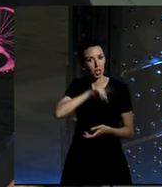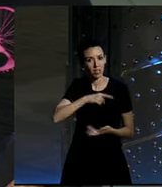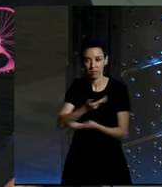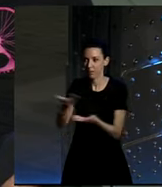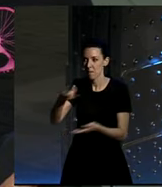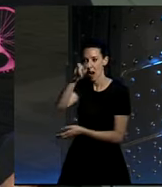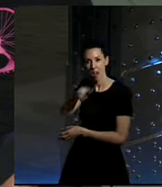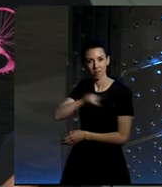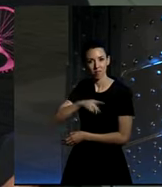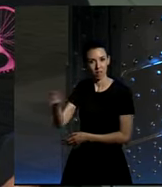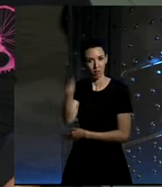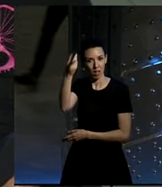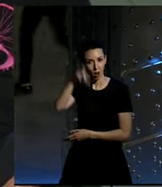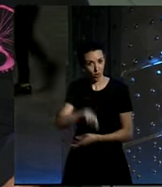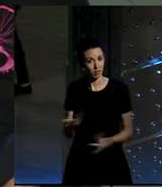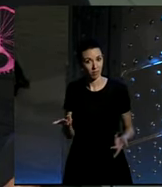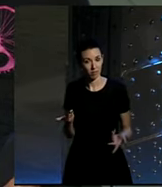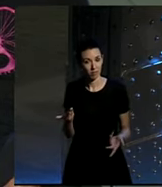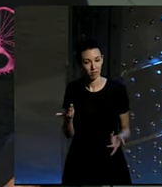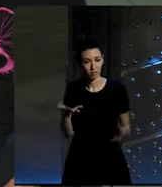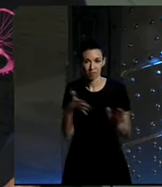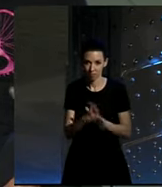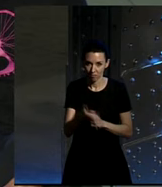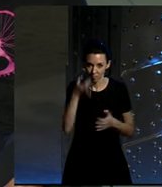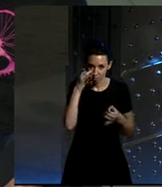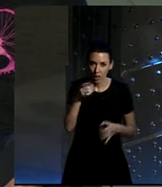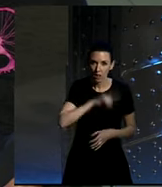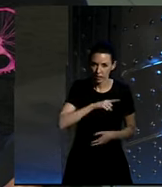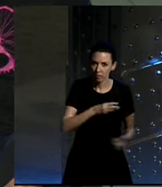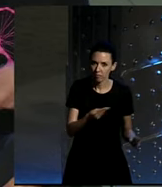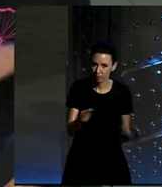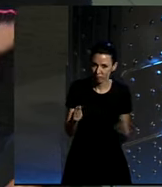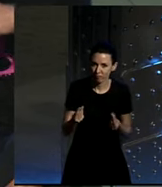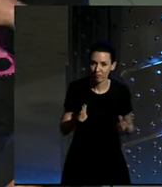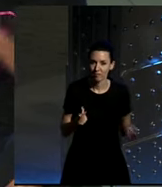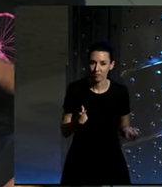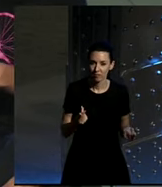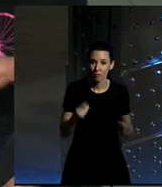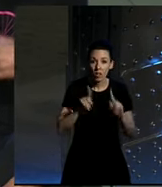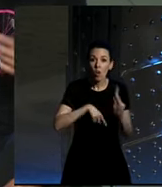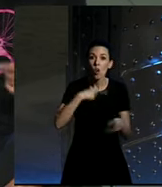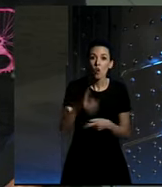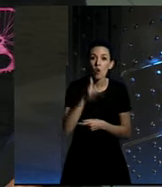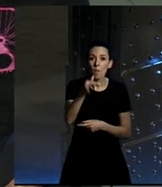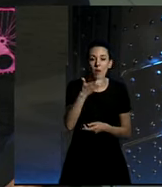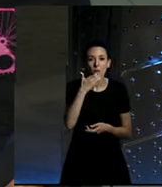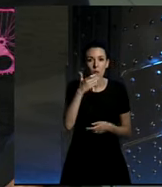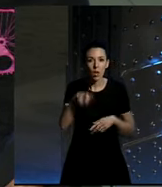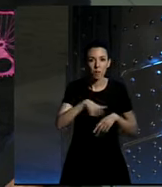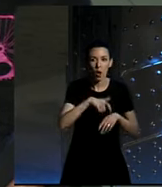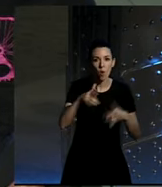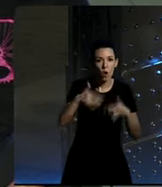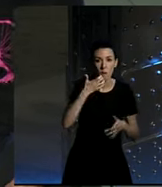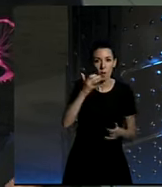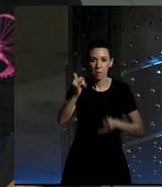las demás personas que tenemos a nuestro alrededor y eso te puedo asegurar que se siente y se nota y ya luego además los aspectos fisiológicos eso de